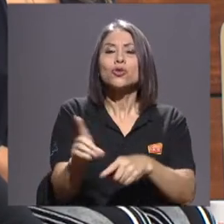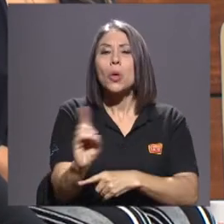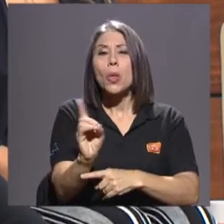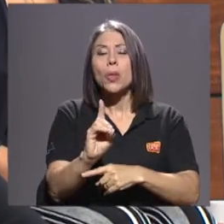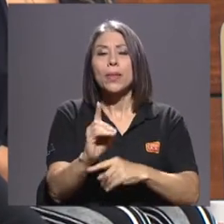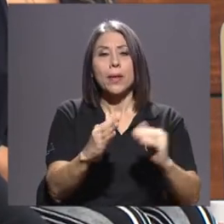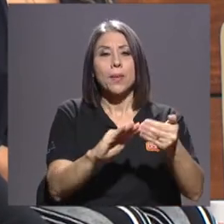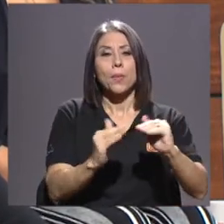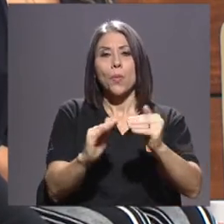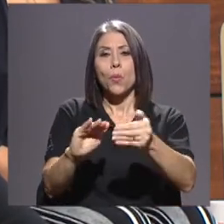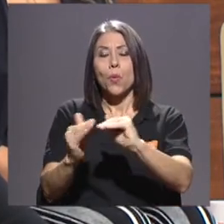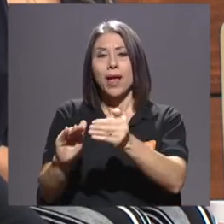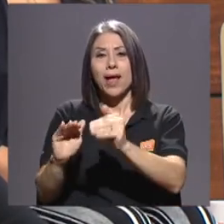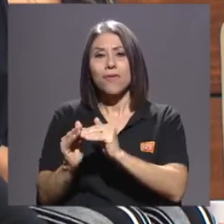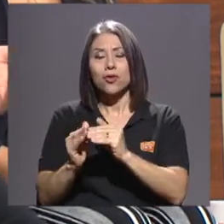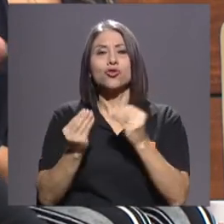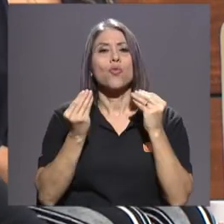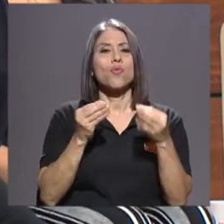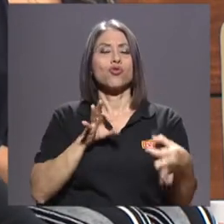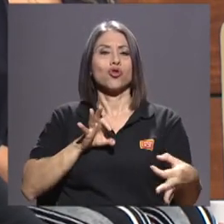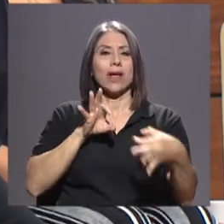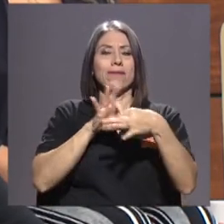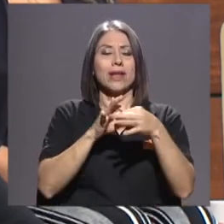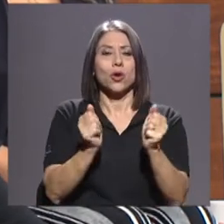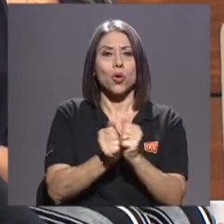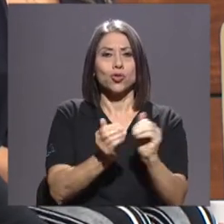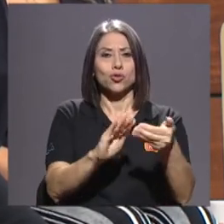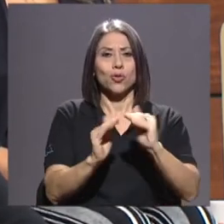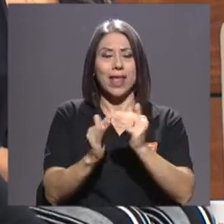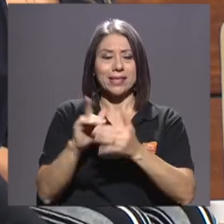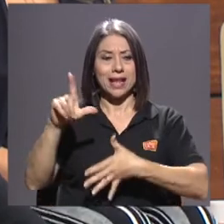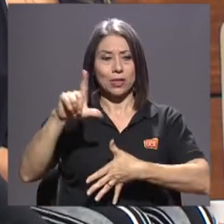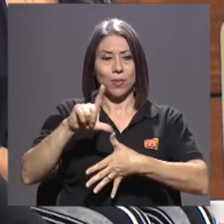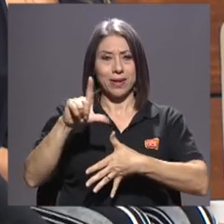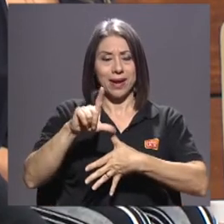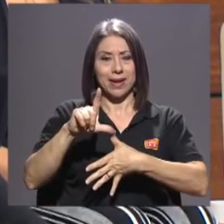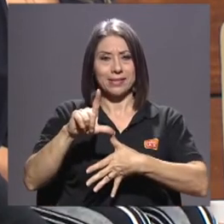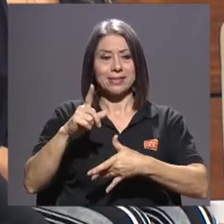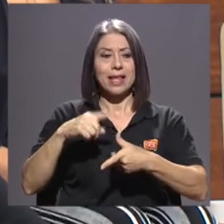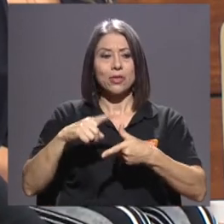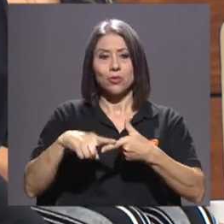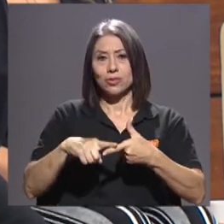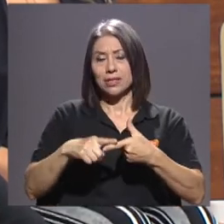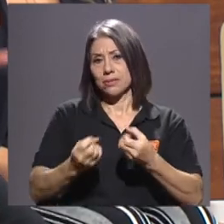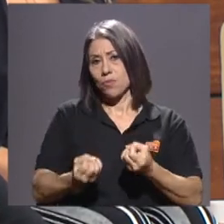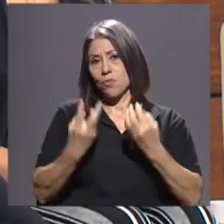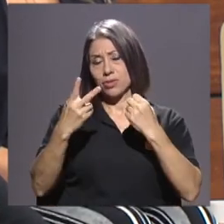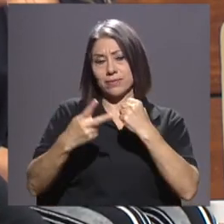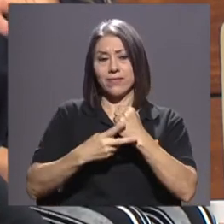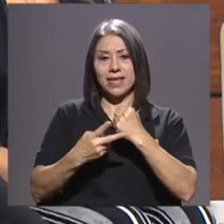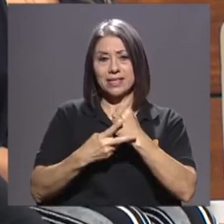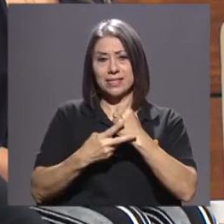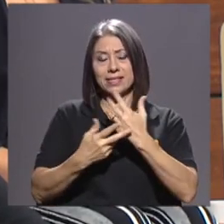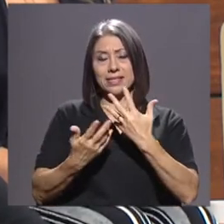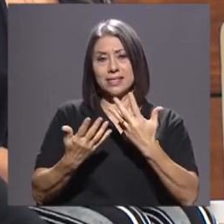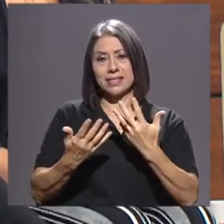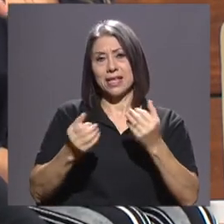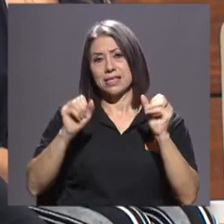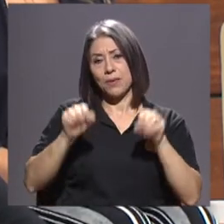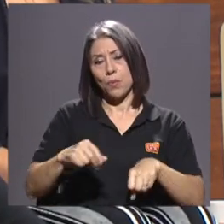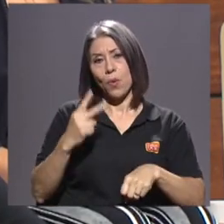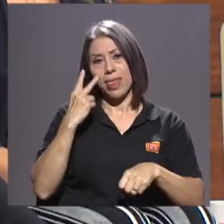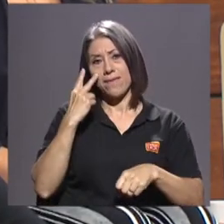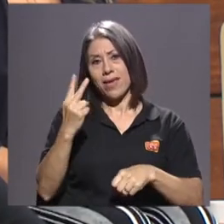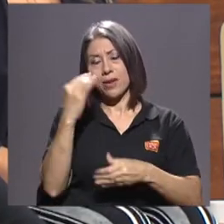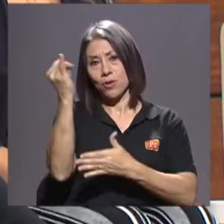que tienen mucho que ver con nuestras ciudades latinoamericanas. Entonces, muchas veces se puede ver una